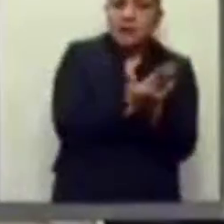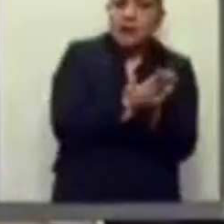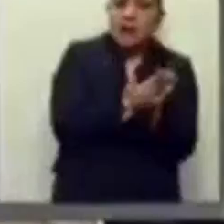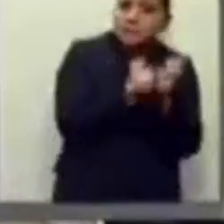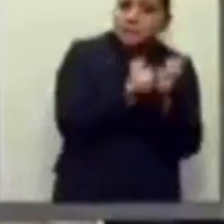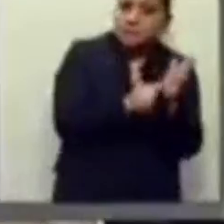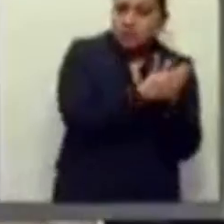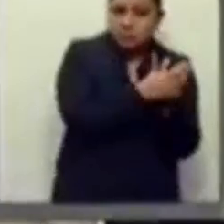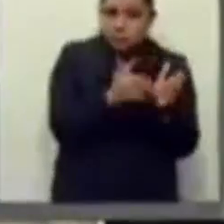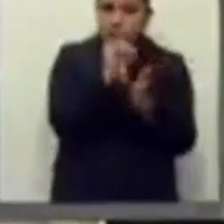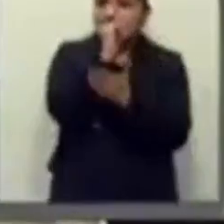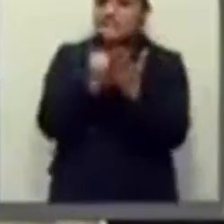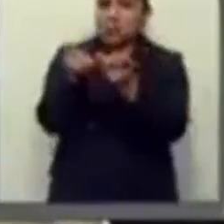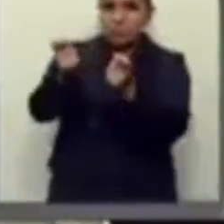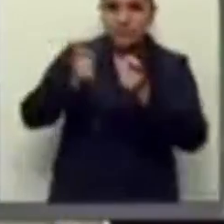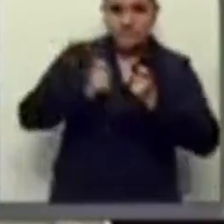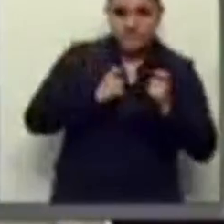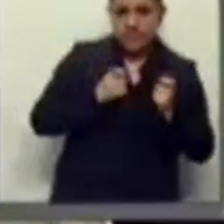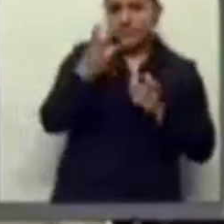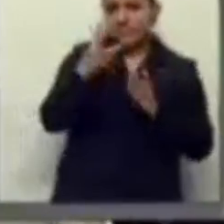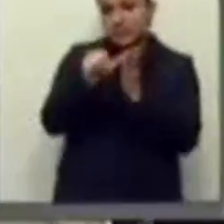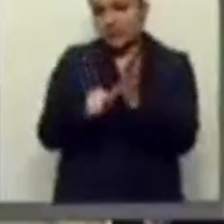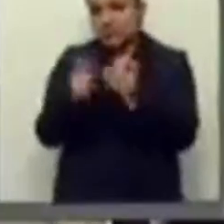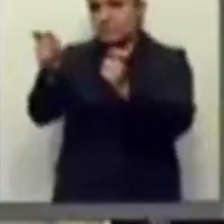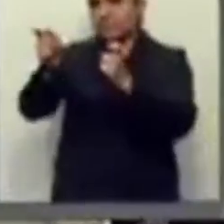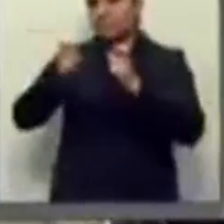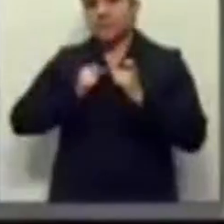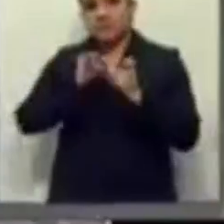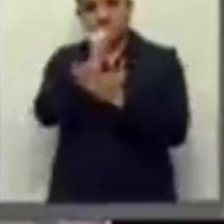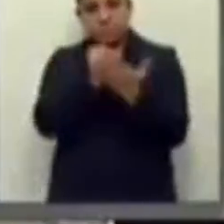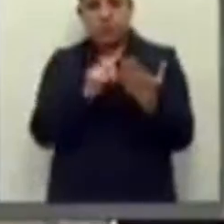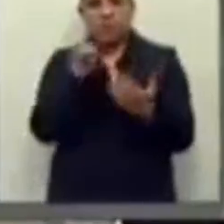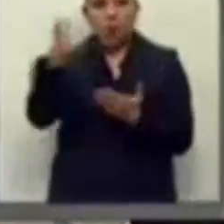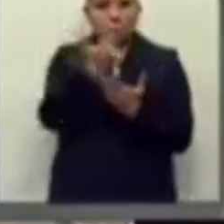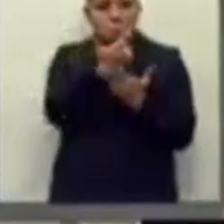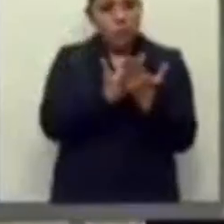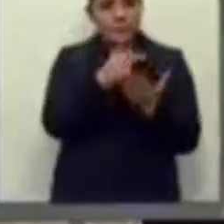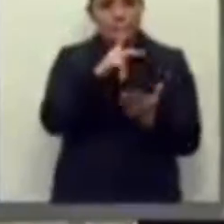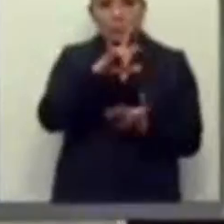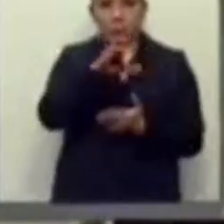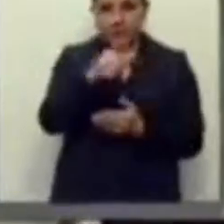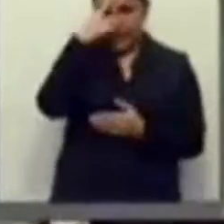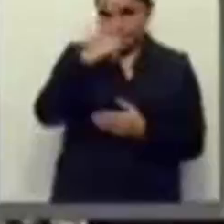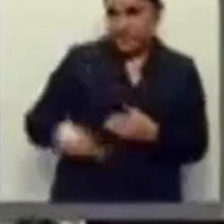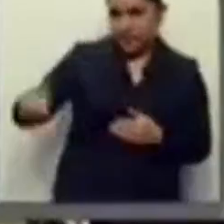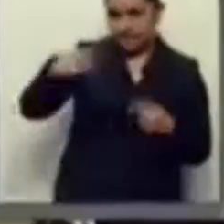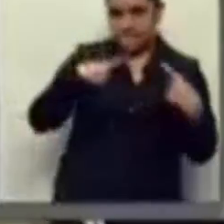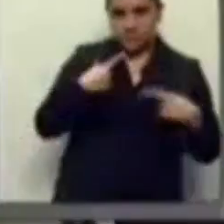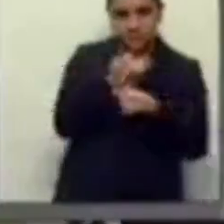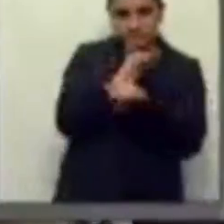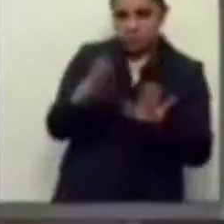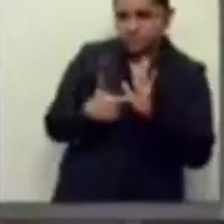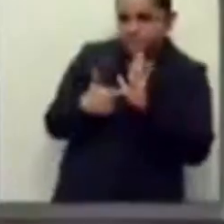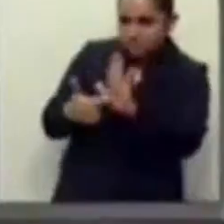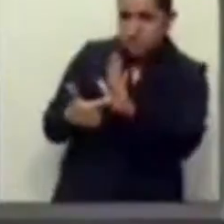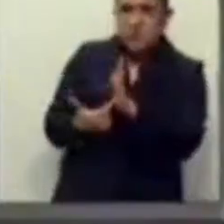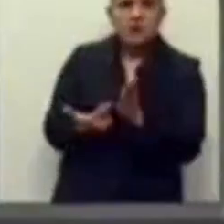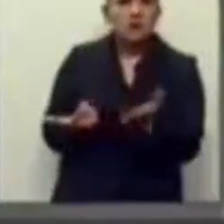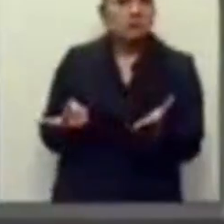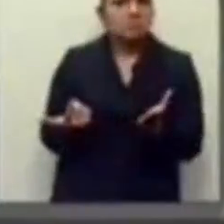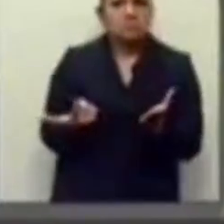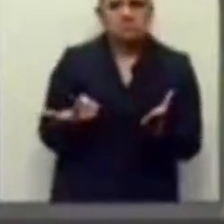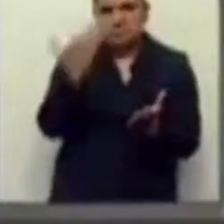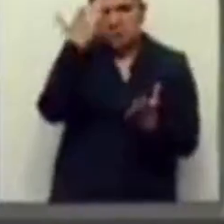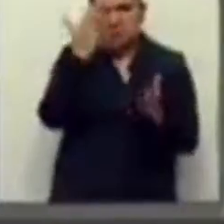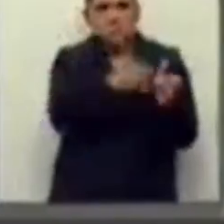para conocer los detalles y muchos de esos detalles tampoco son explicados. Este presupuesto, por